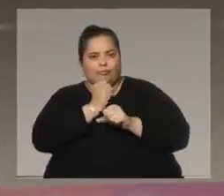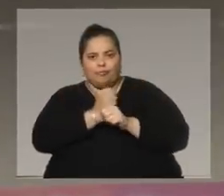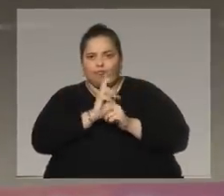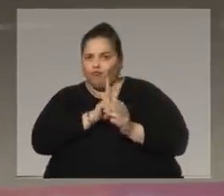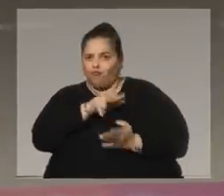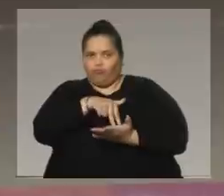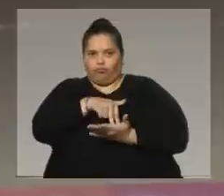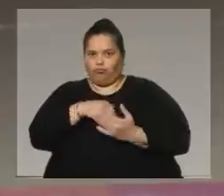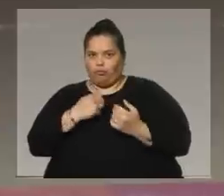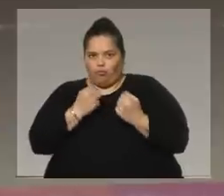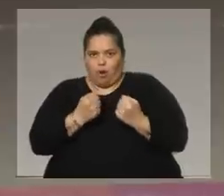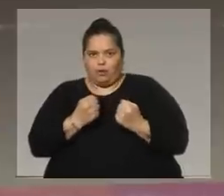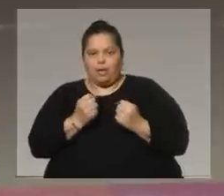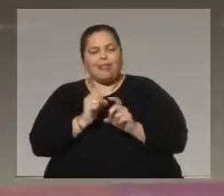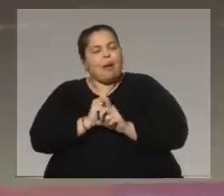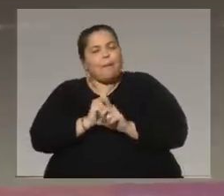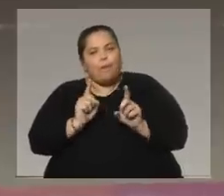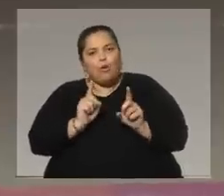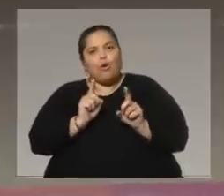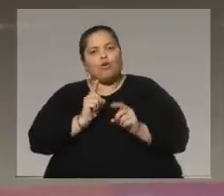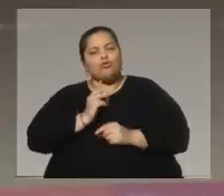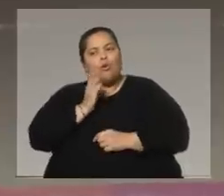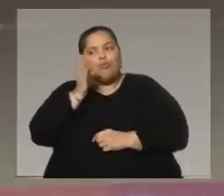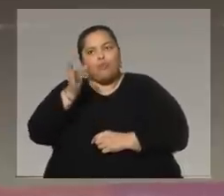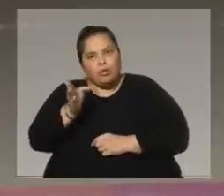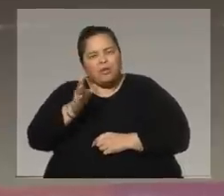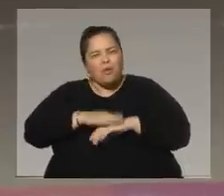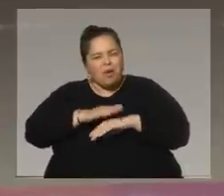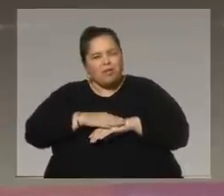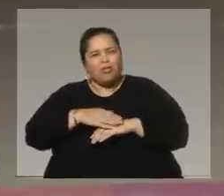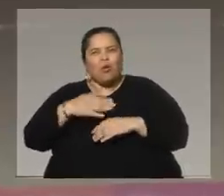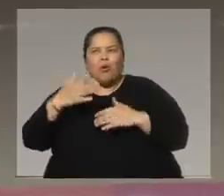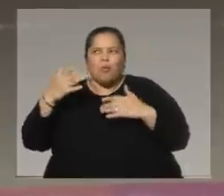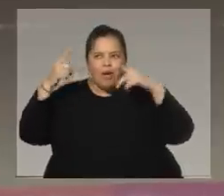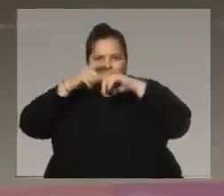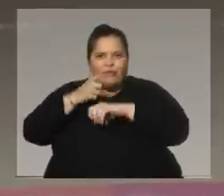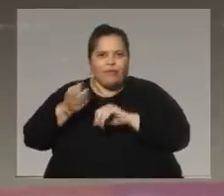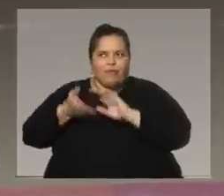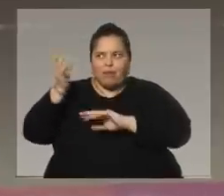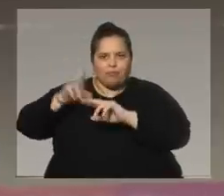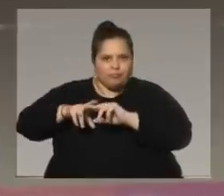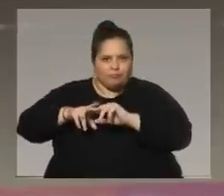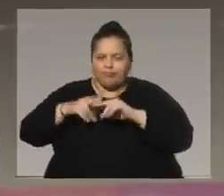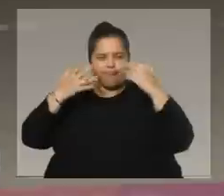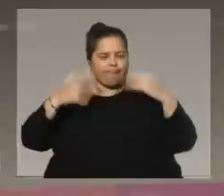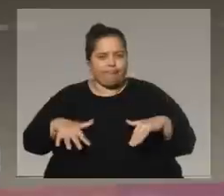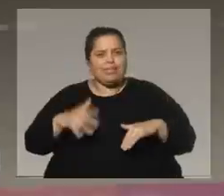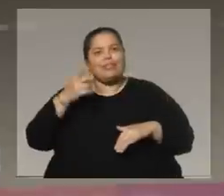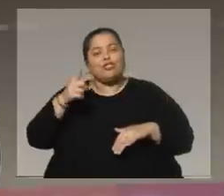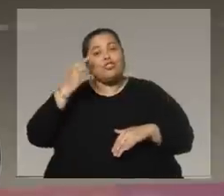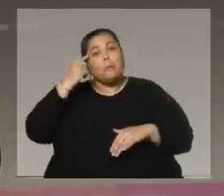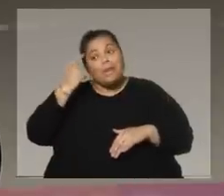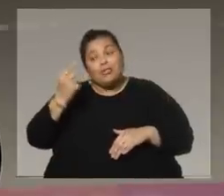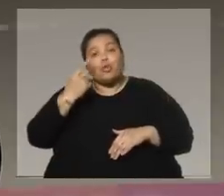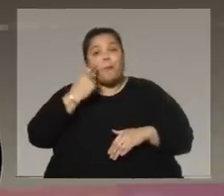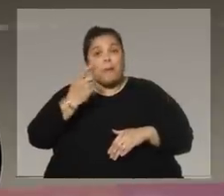Y entonces tampoco me acerqué en esos últimos momentos. Yo creo que mi padre, a esta altura, si yo me